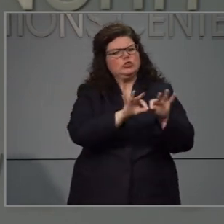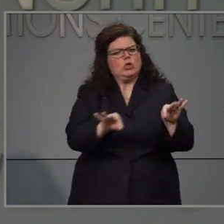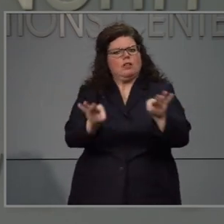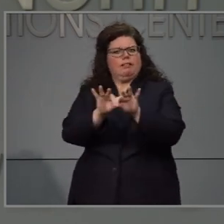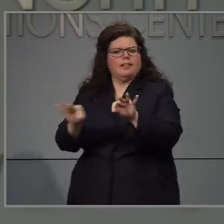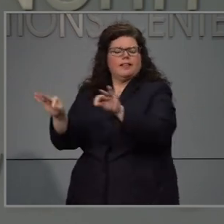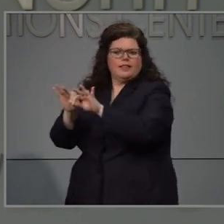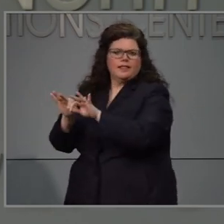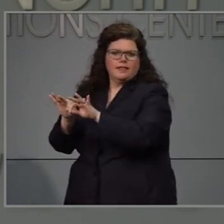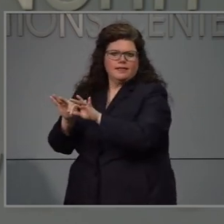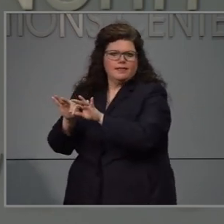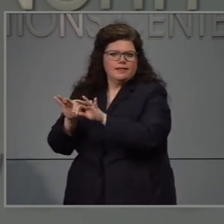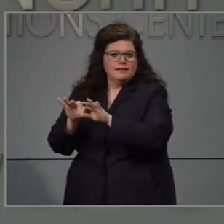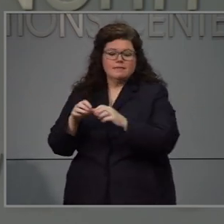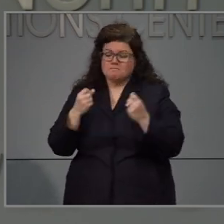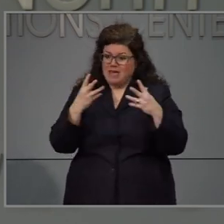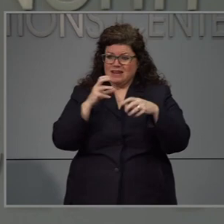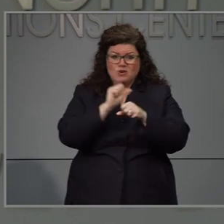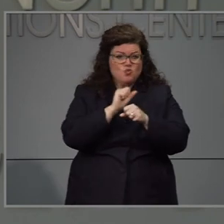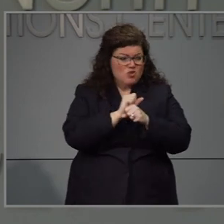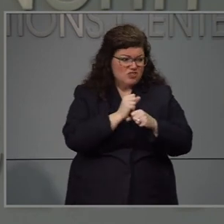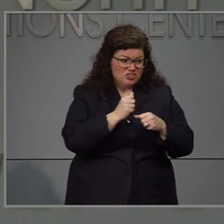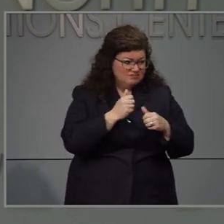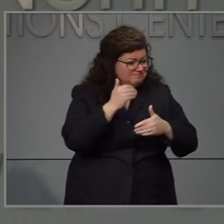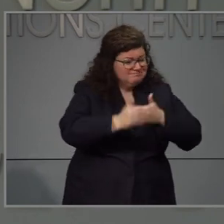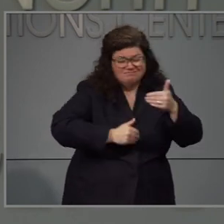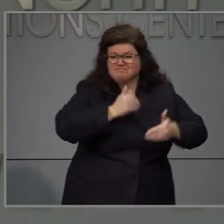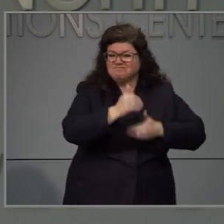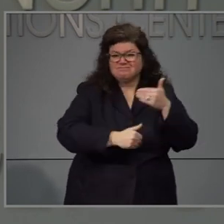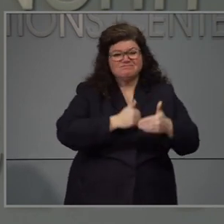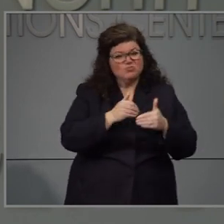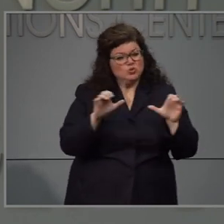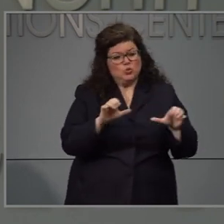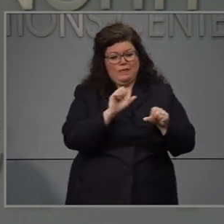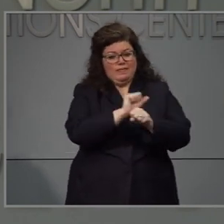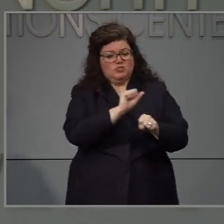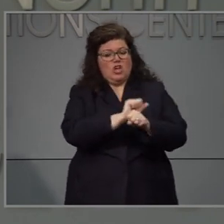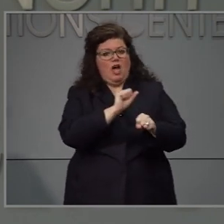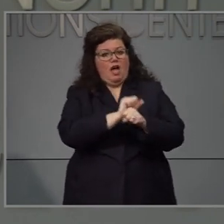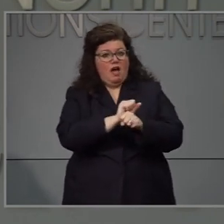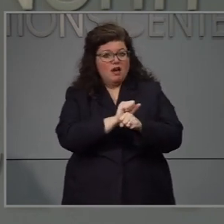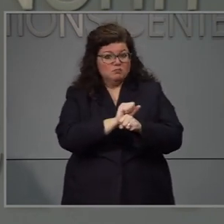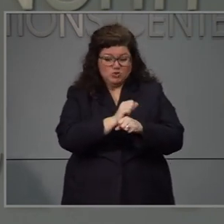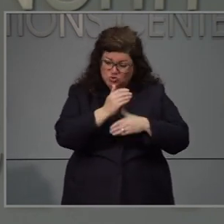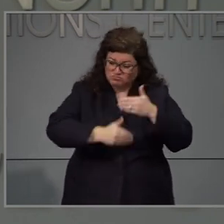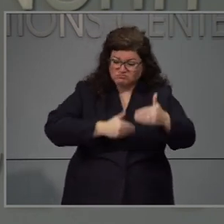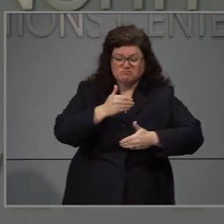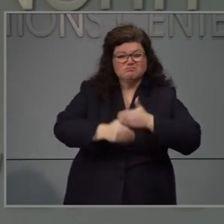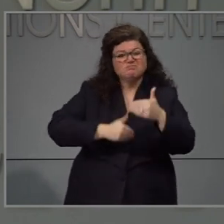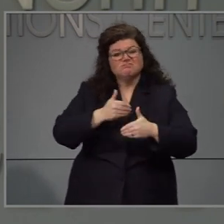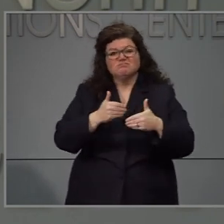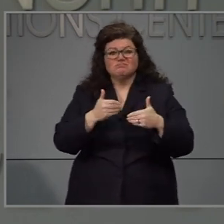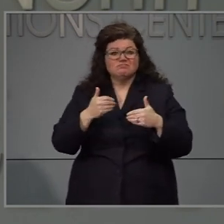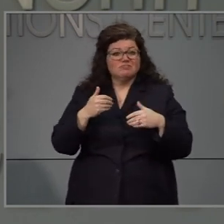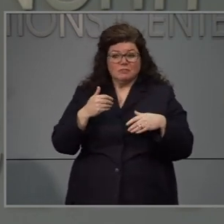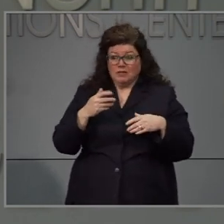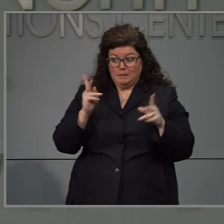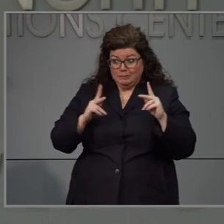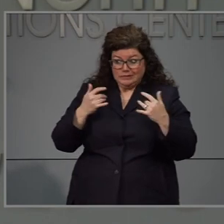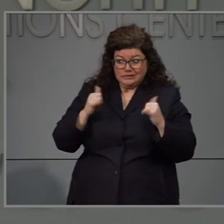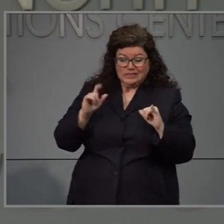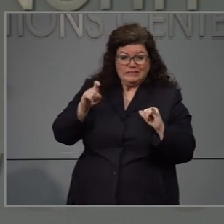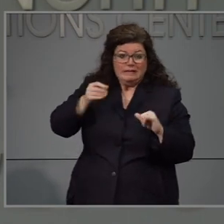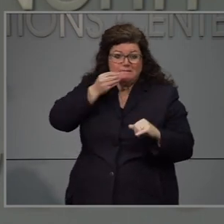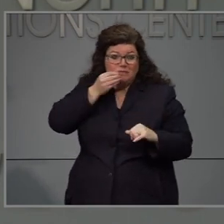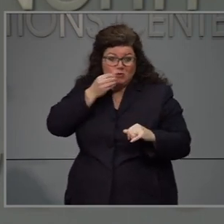negocios esenciales y muchos de nuestros trabajadores de servicios de emergencia están trabajando